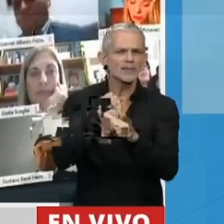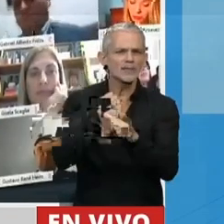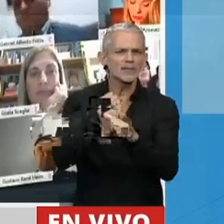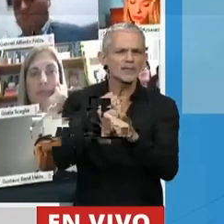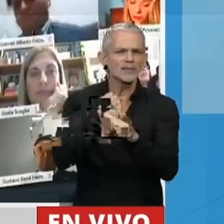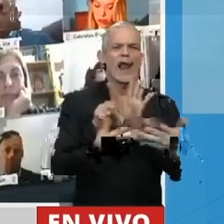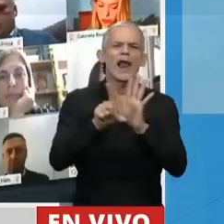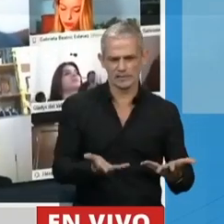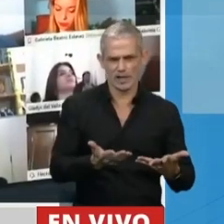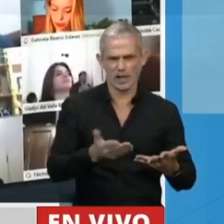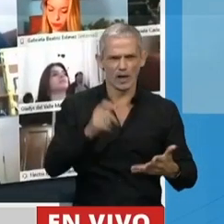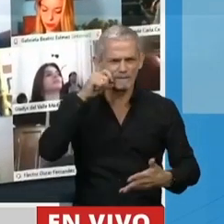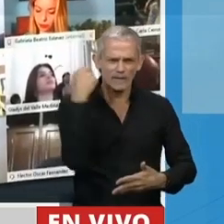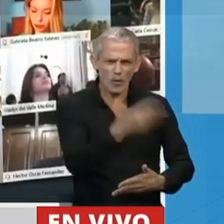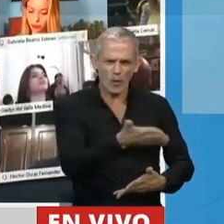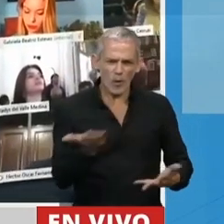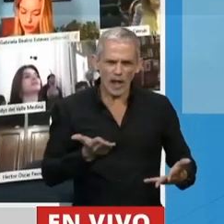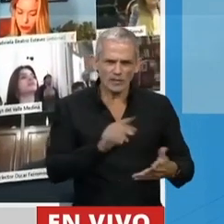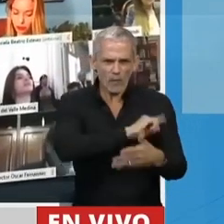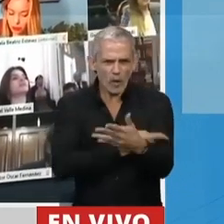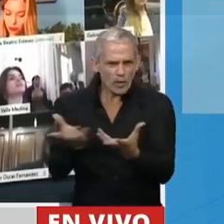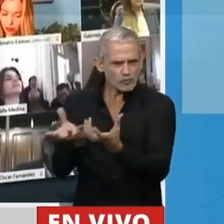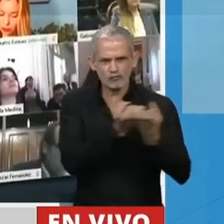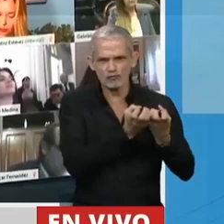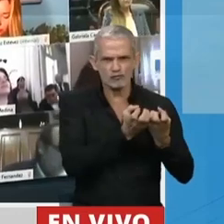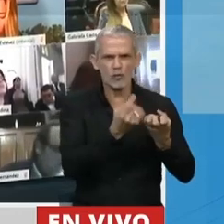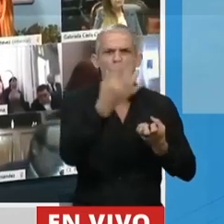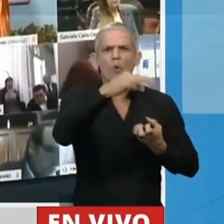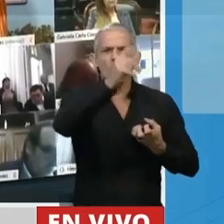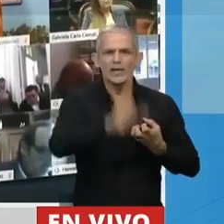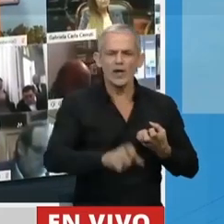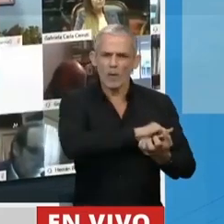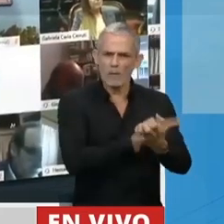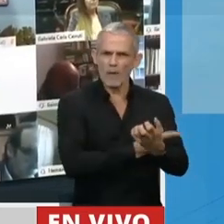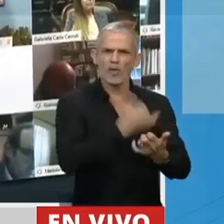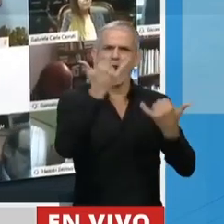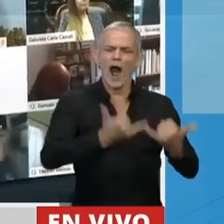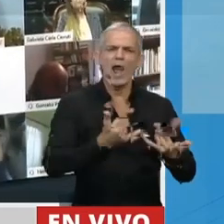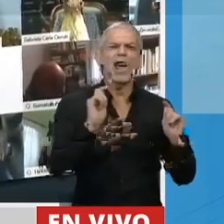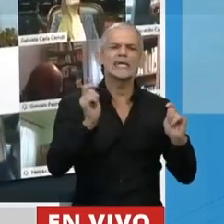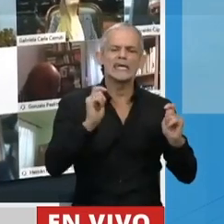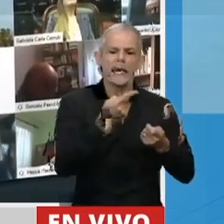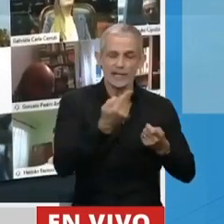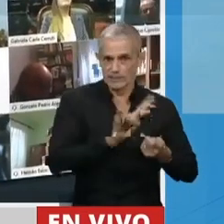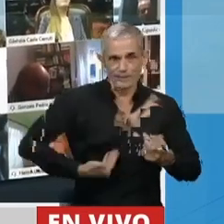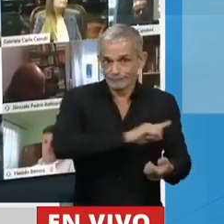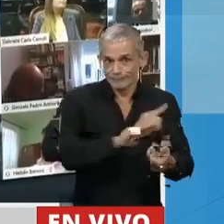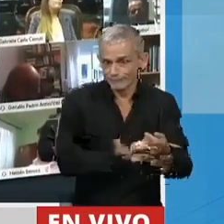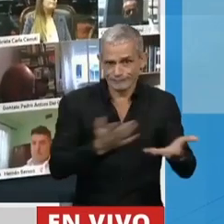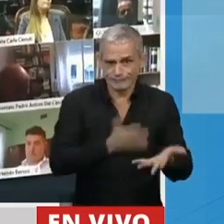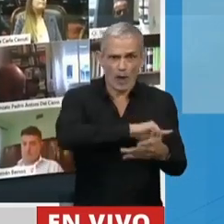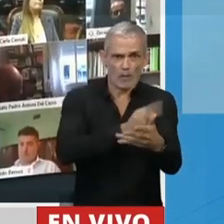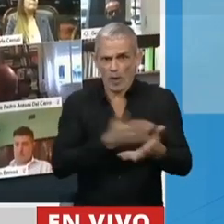emergencia vergonzosa que concentra el poder en el único poder actuante en este momento, que es el Ejecutivo.